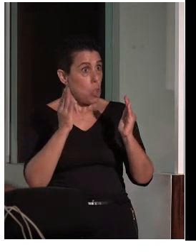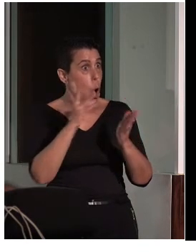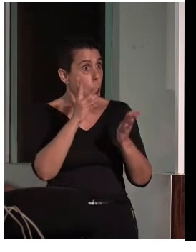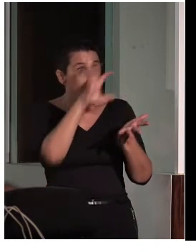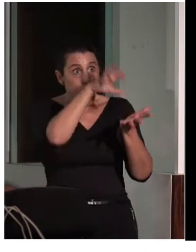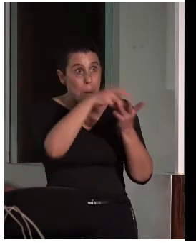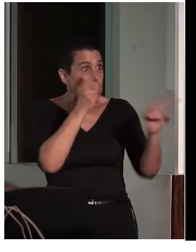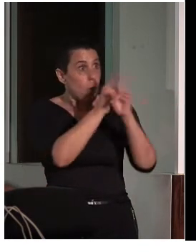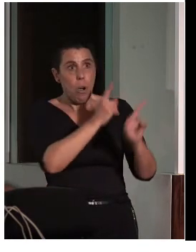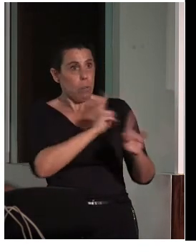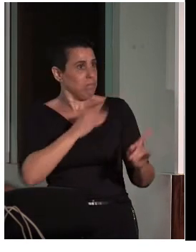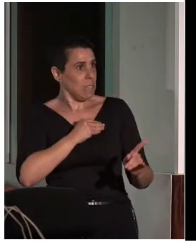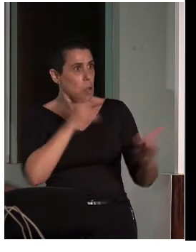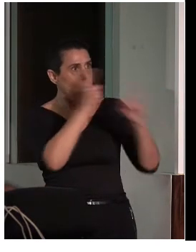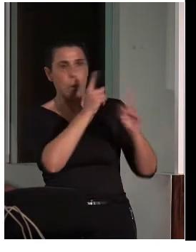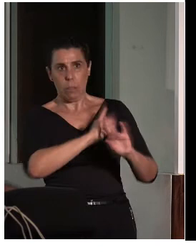soluciones ahí si las buscas.